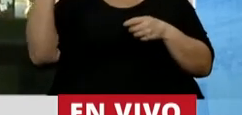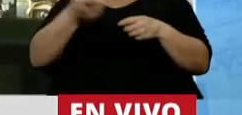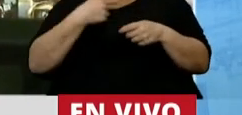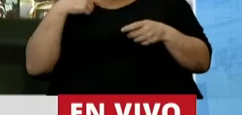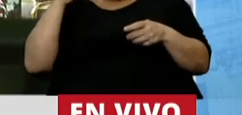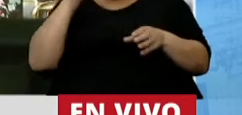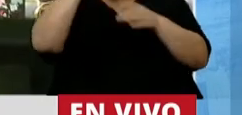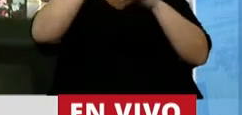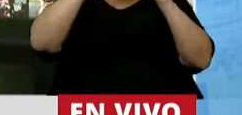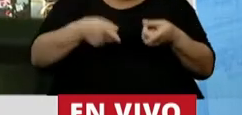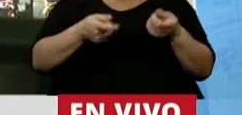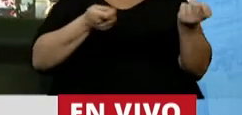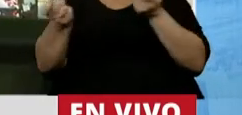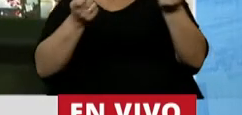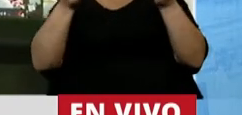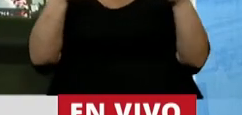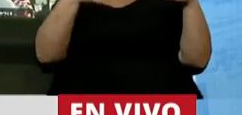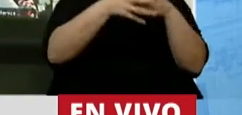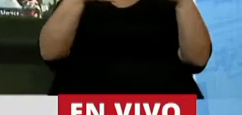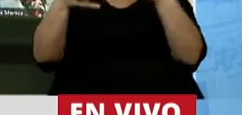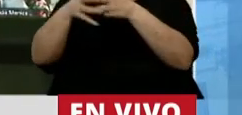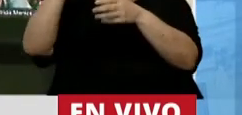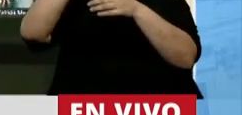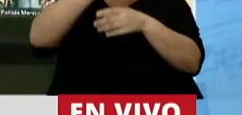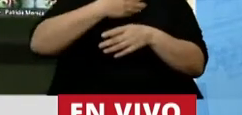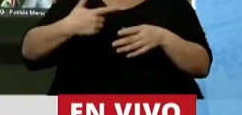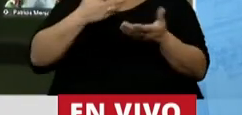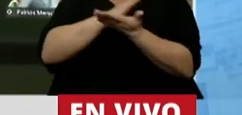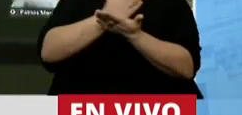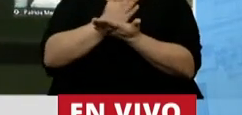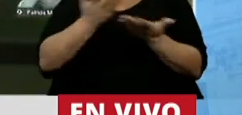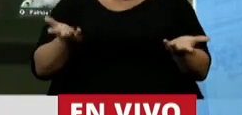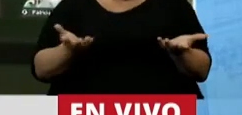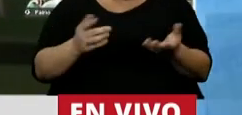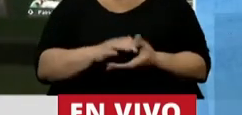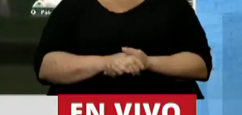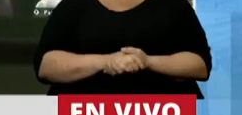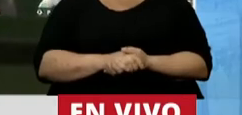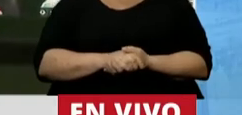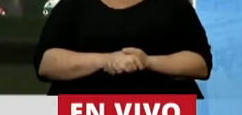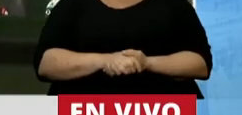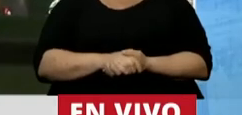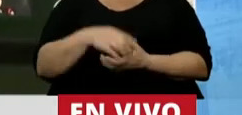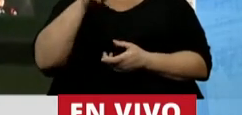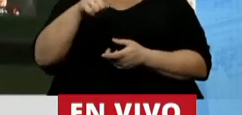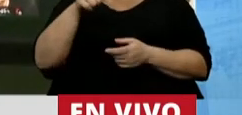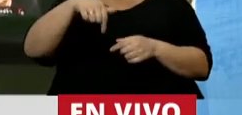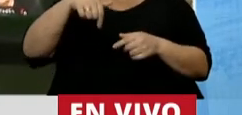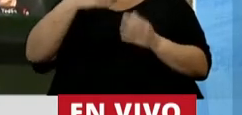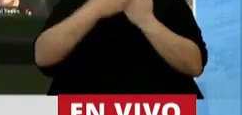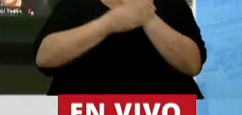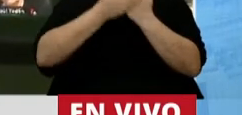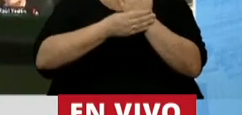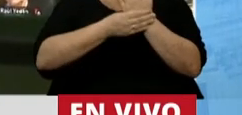todos en este tome y daca entre los distintos sectores que integran el gobierno. En esa repartija hoy el